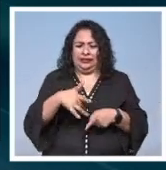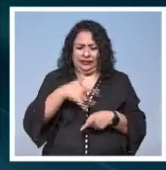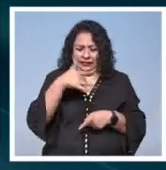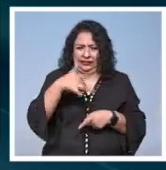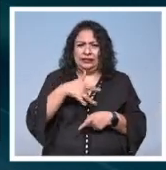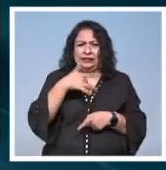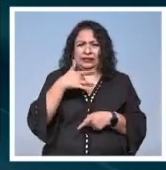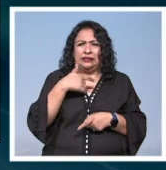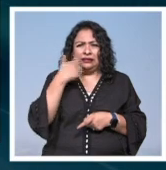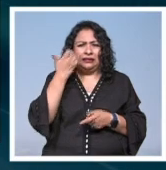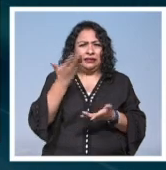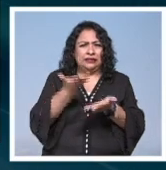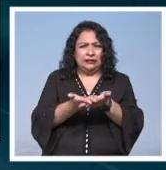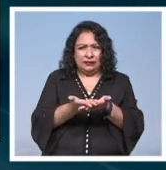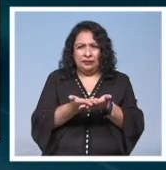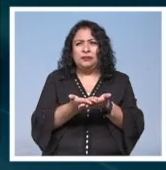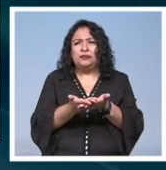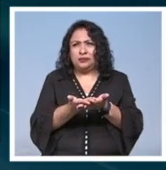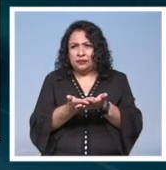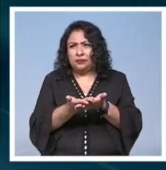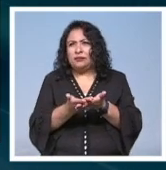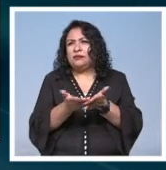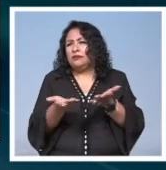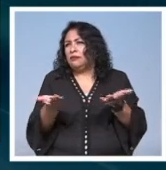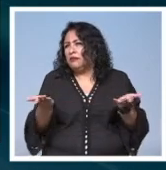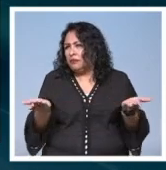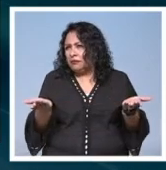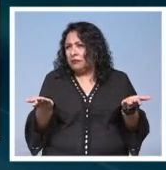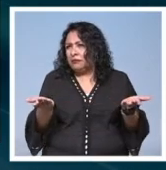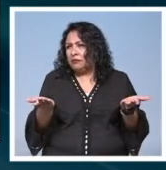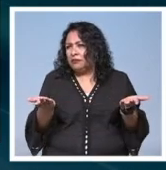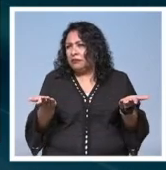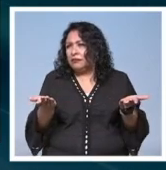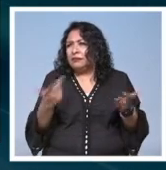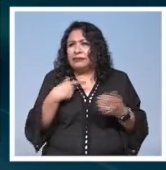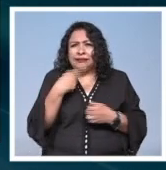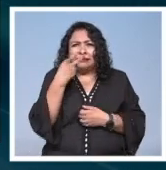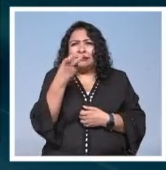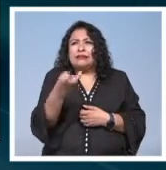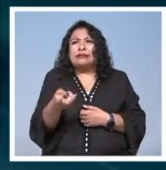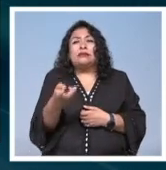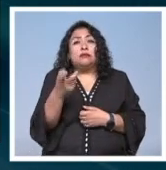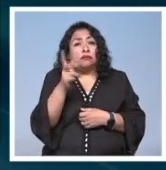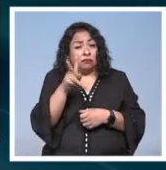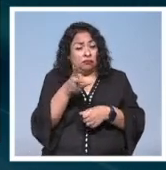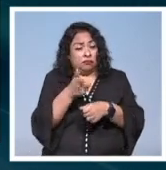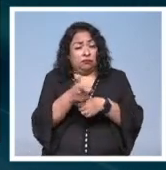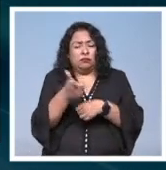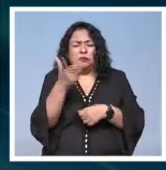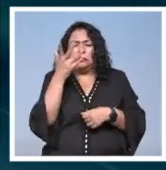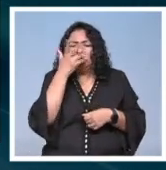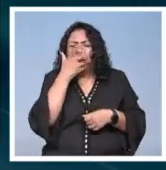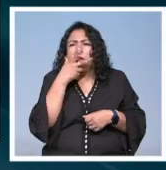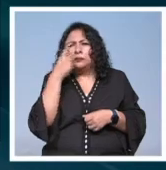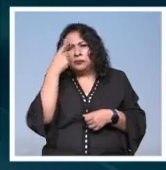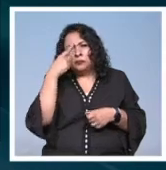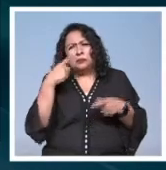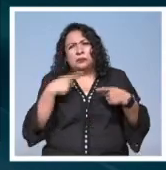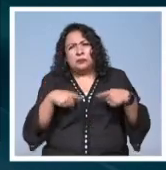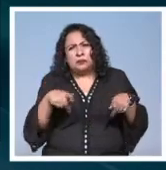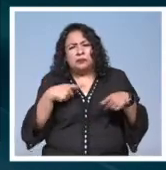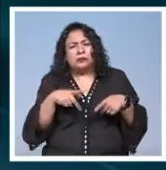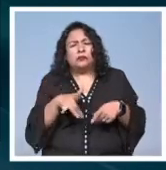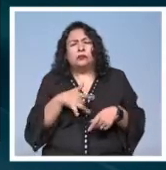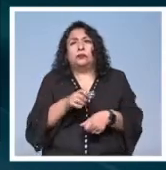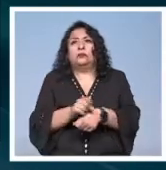que estamos proponiendo y este y y es un descubrimiento muy emotivo para la gente muy emotivo